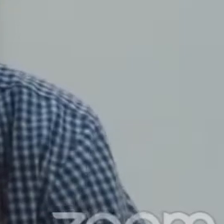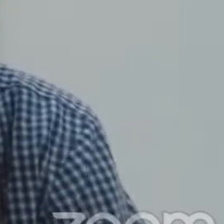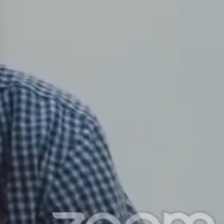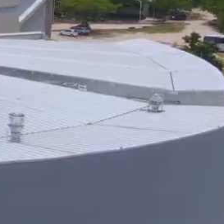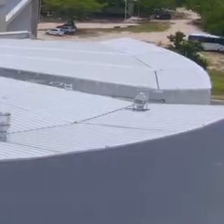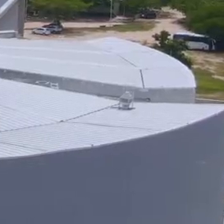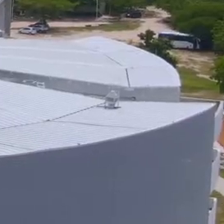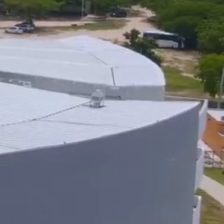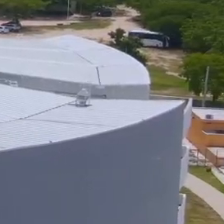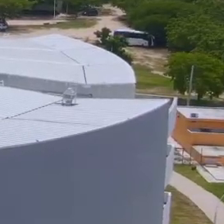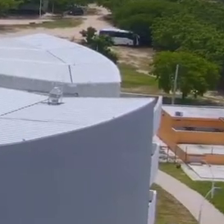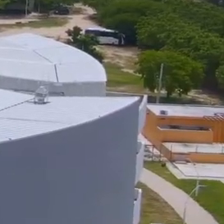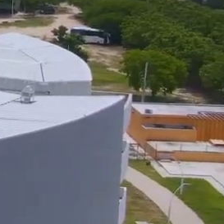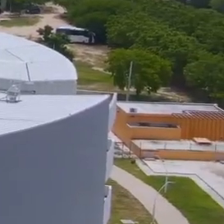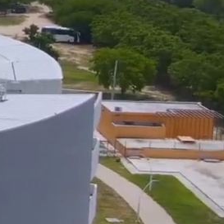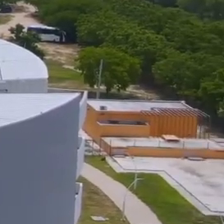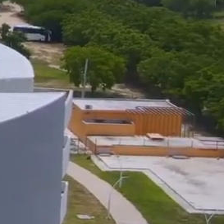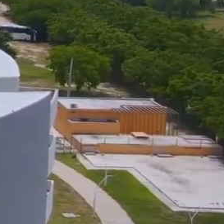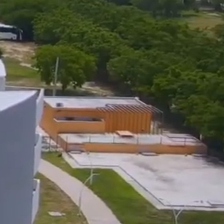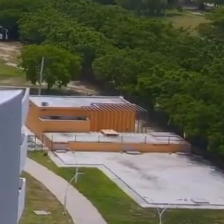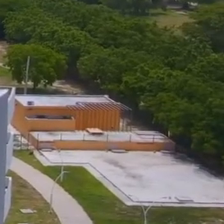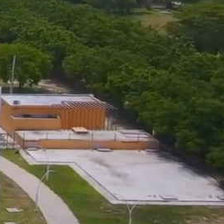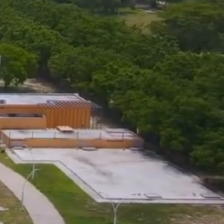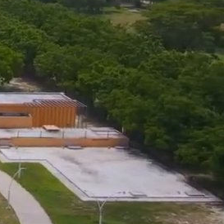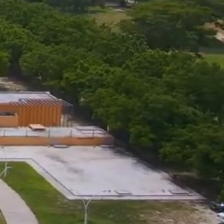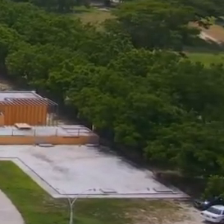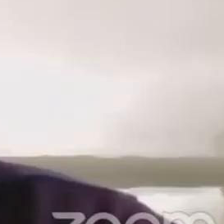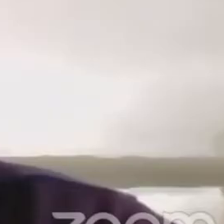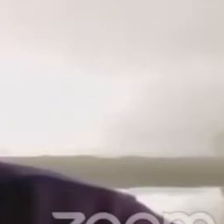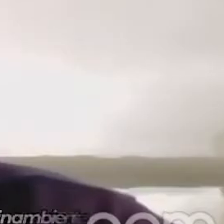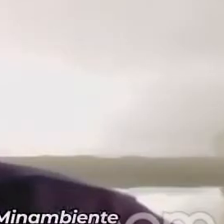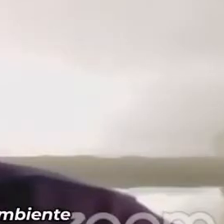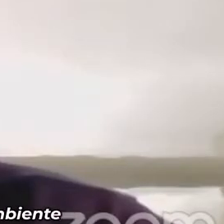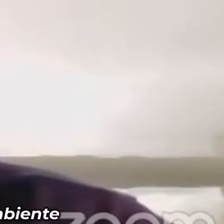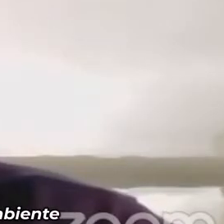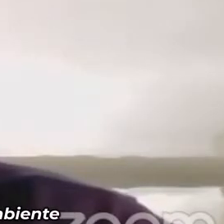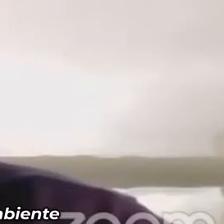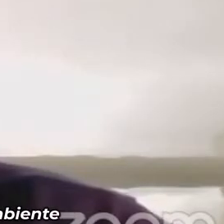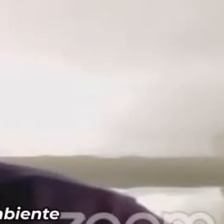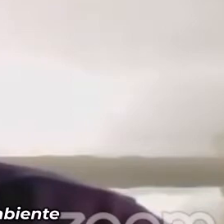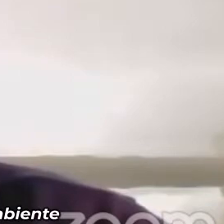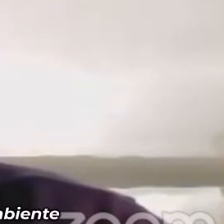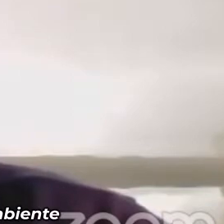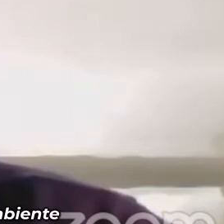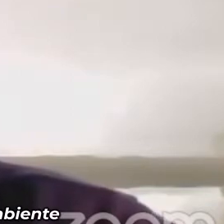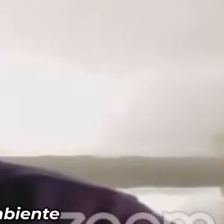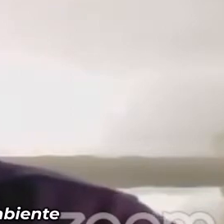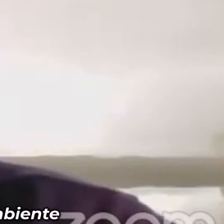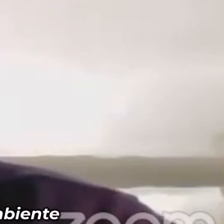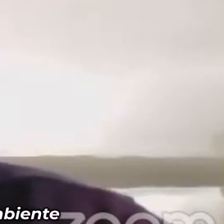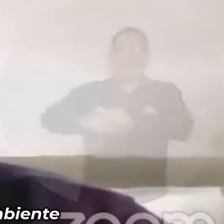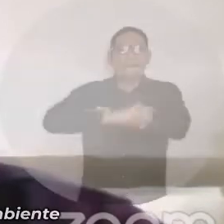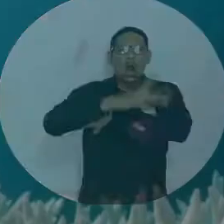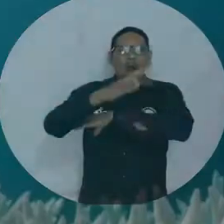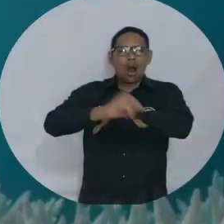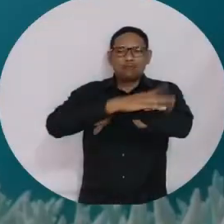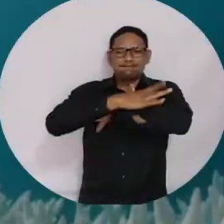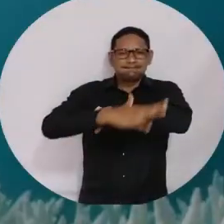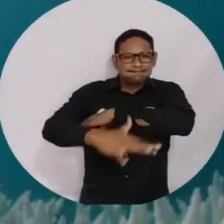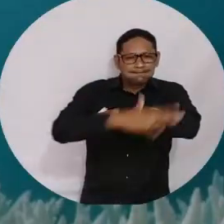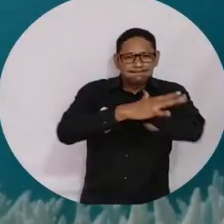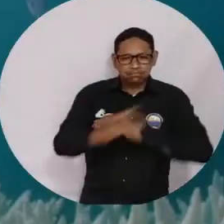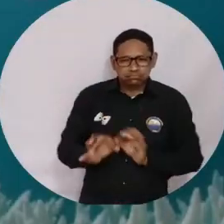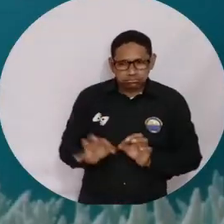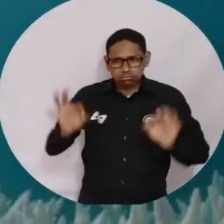tener siempre con la academia. Fortalecer las capacidades en el país en los temas marino costeros es necesario. Todos